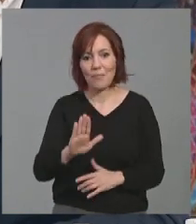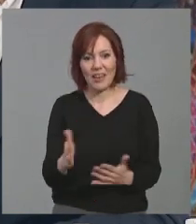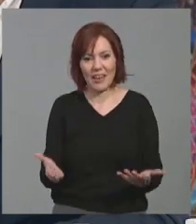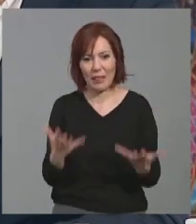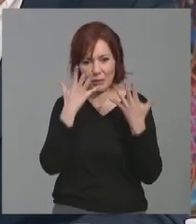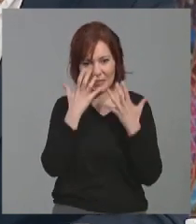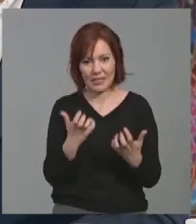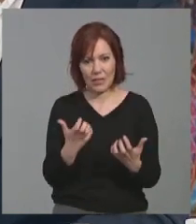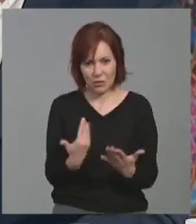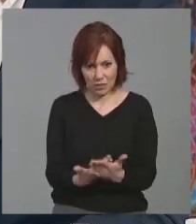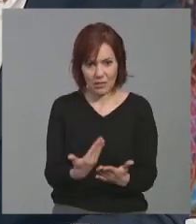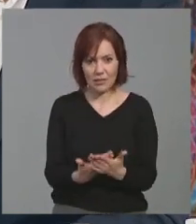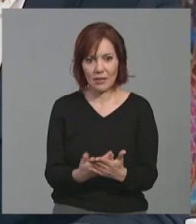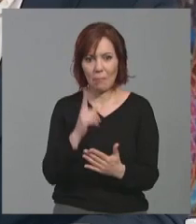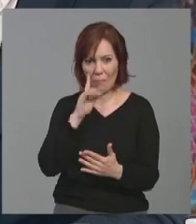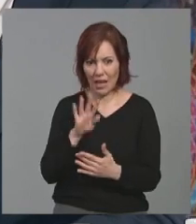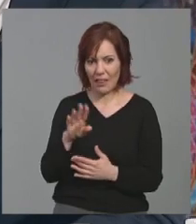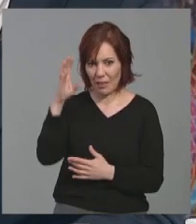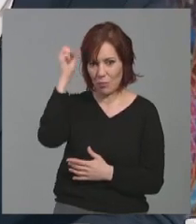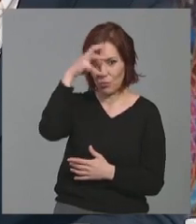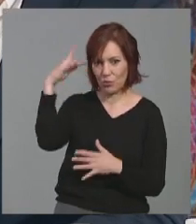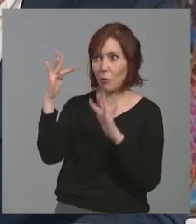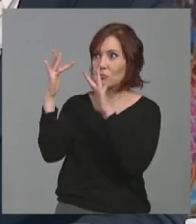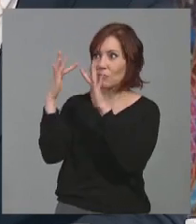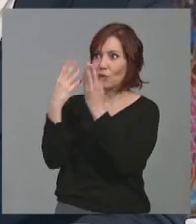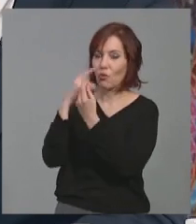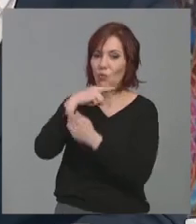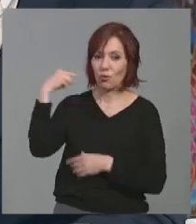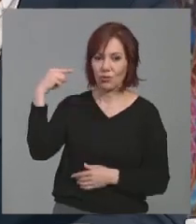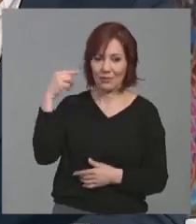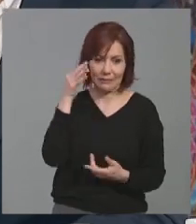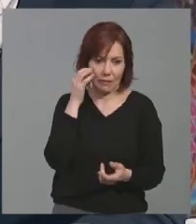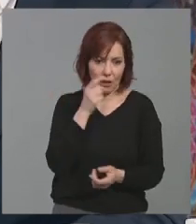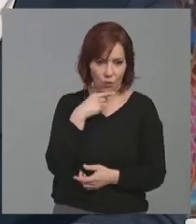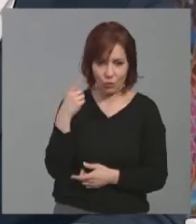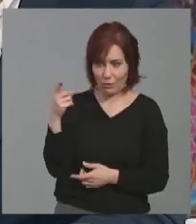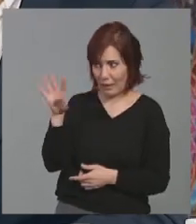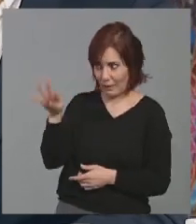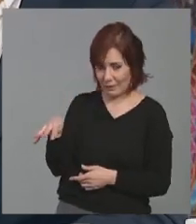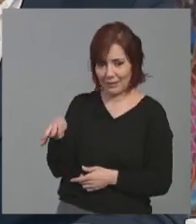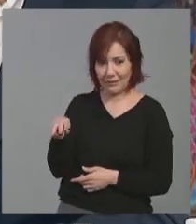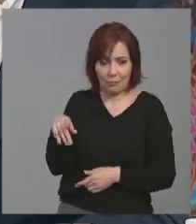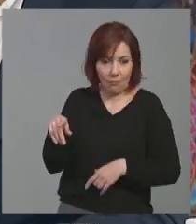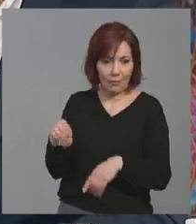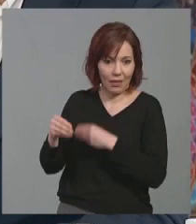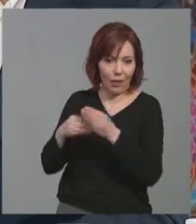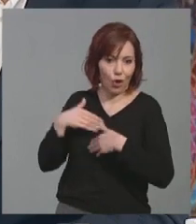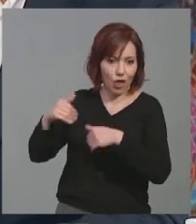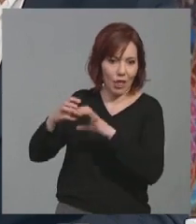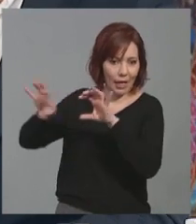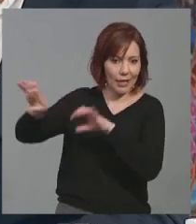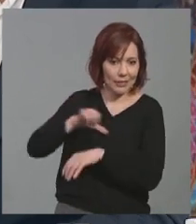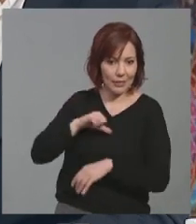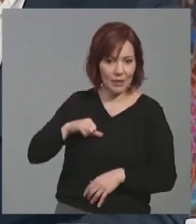pues parece que está contrastado, que hubo contactos, a Rusia le importa un pimiento, lo que haga Cataluña si se independiza o no, lógicamente lo que quería